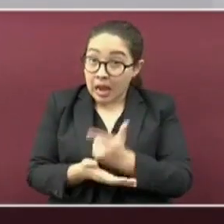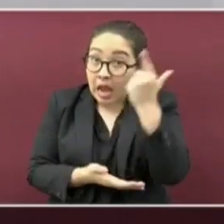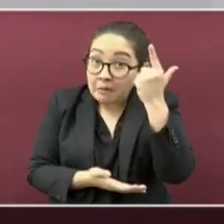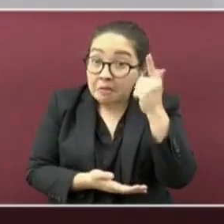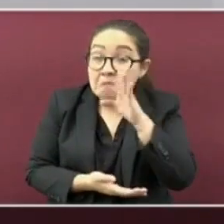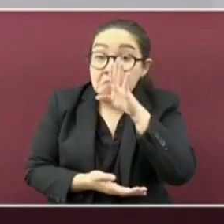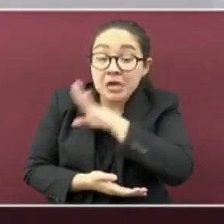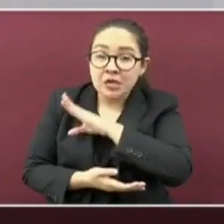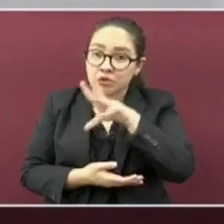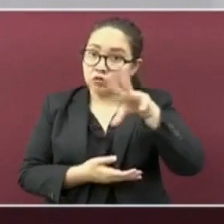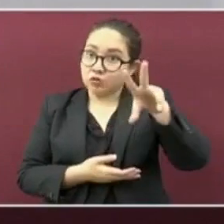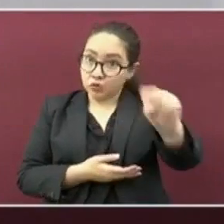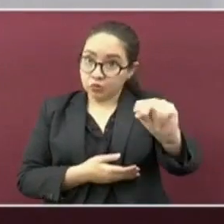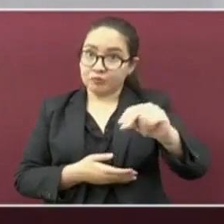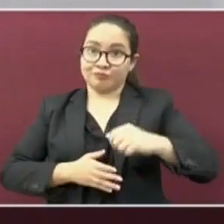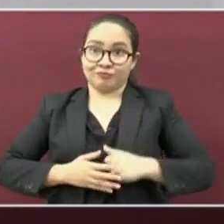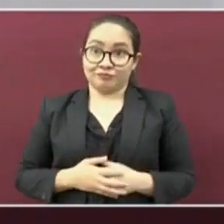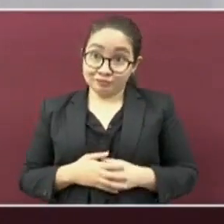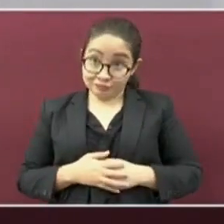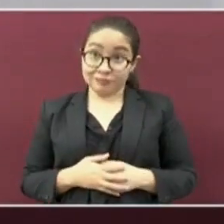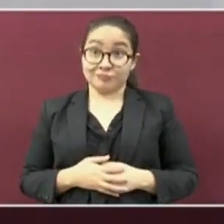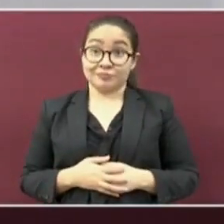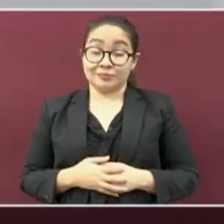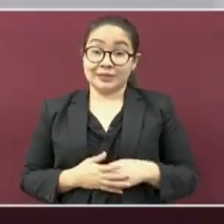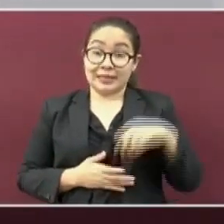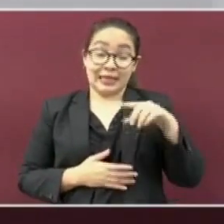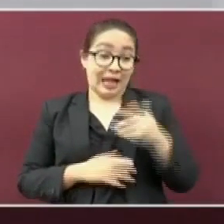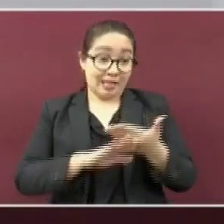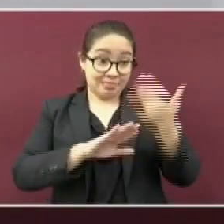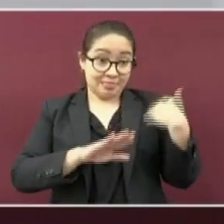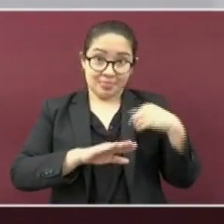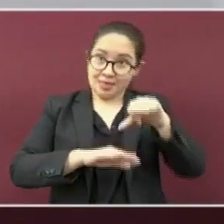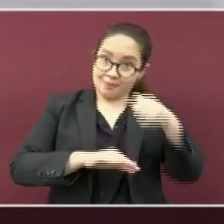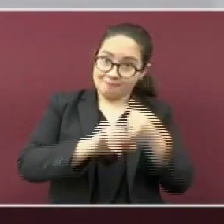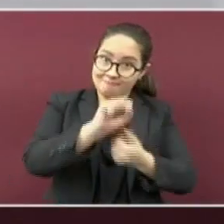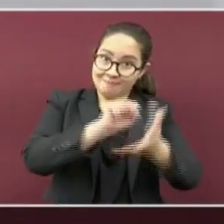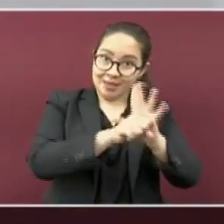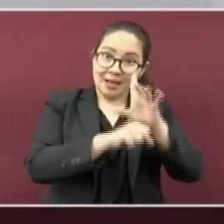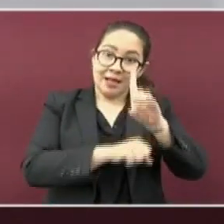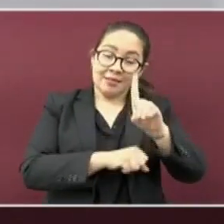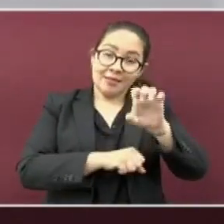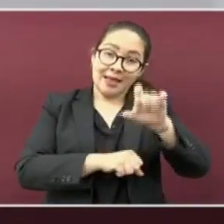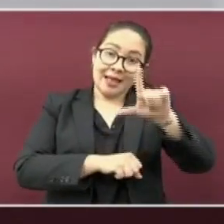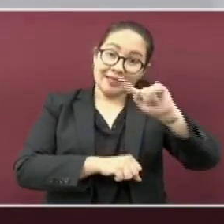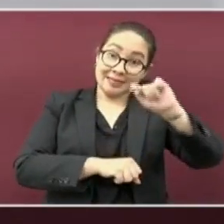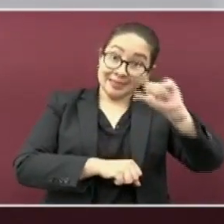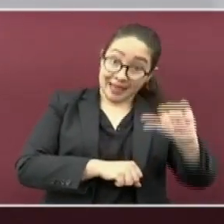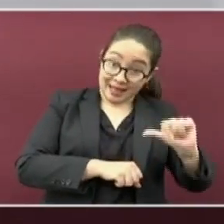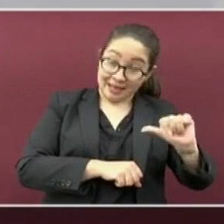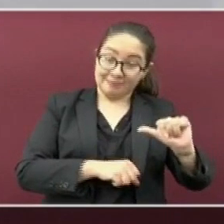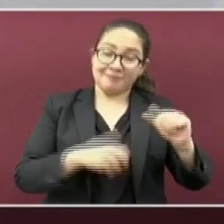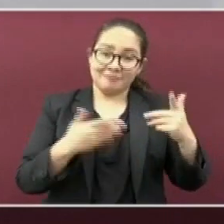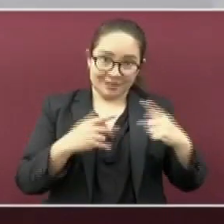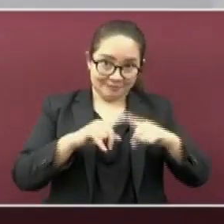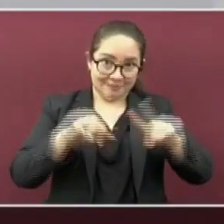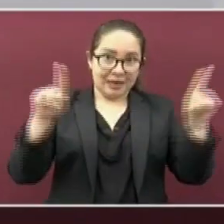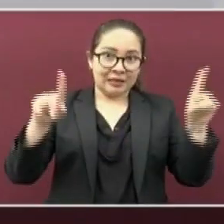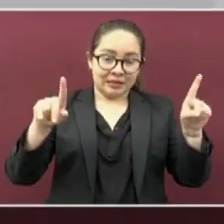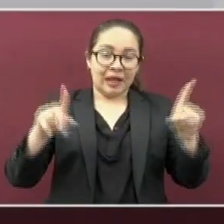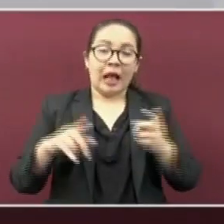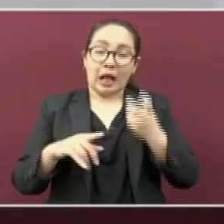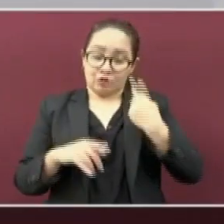como lo ha hecho la variante delta. Y nosotros, como autoridad sanitaria,